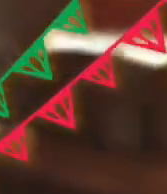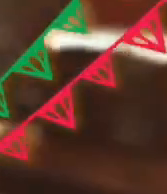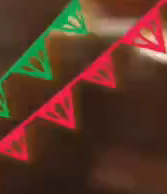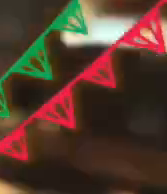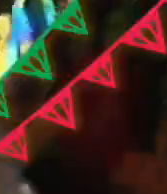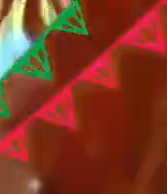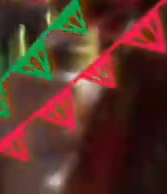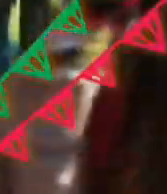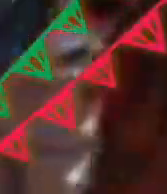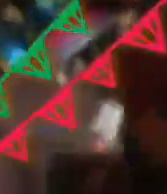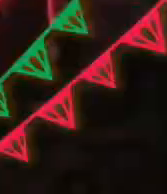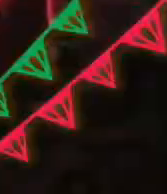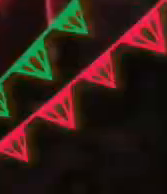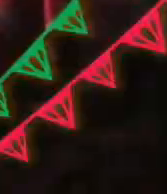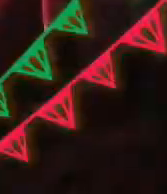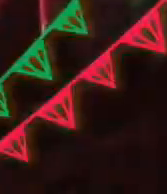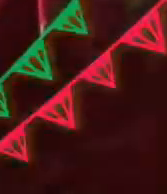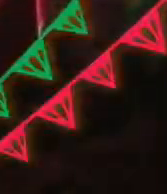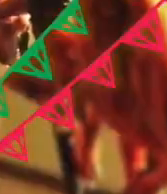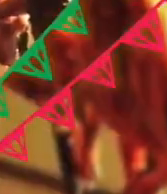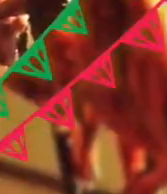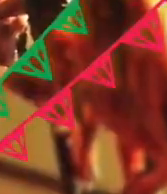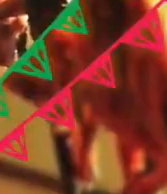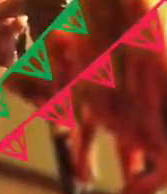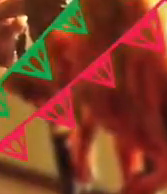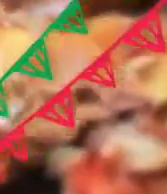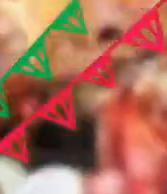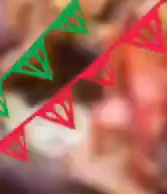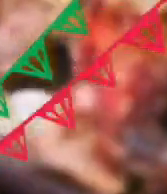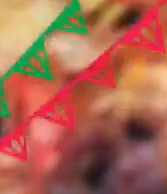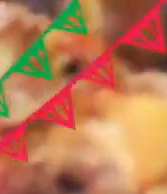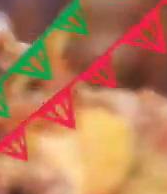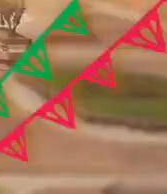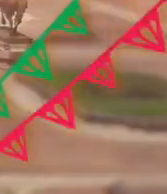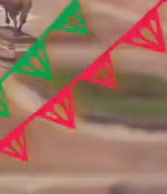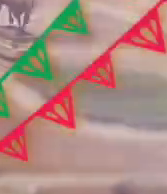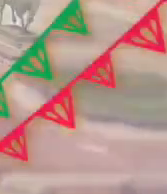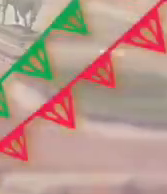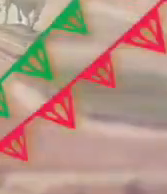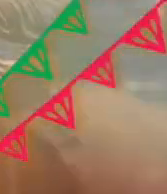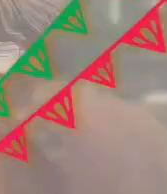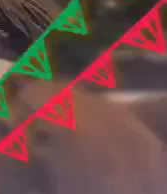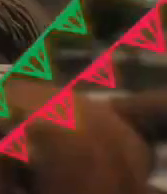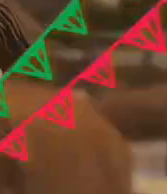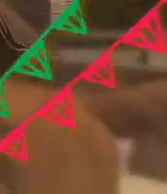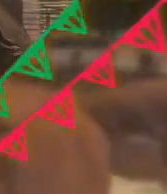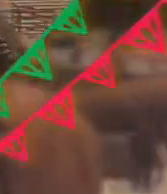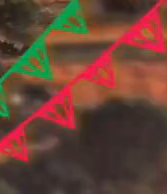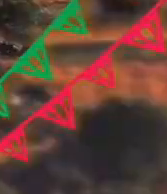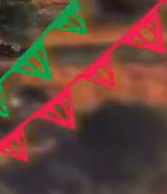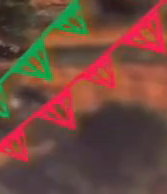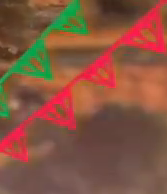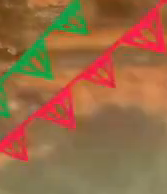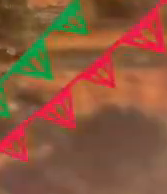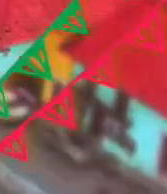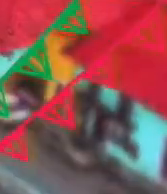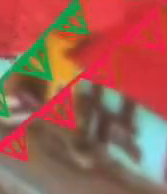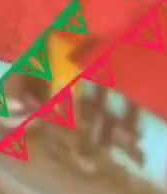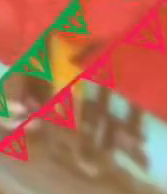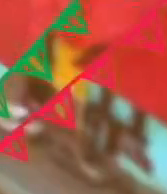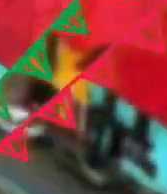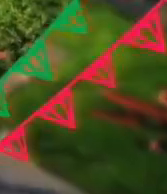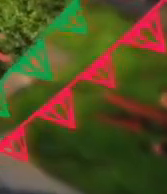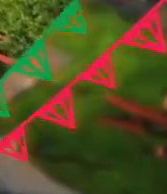eres creativo Y divertido Que amas las tradiciones Y disfrutas del buen comer Que somos unidos Desde el norte